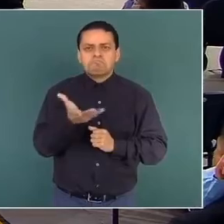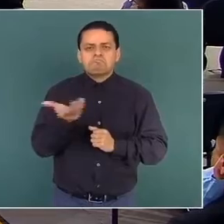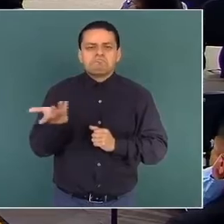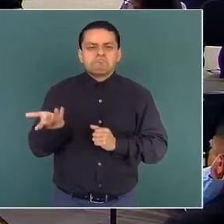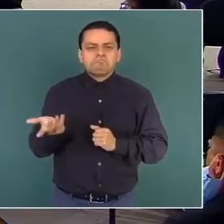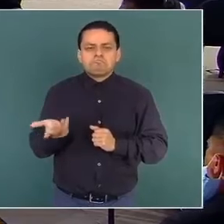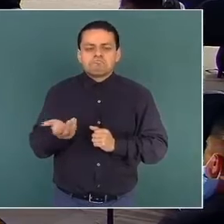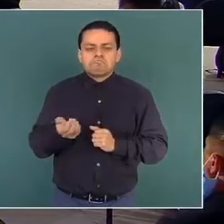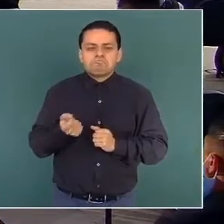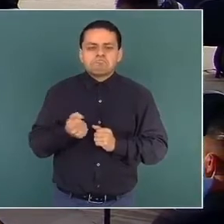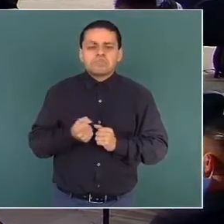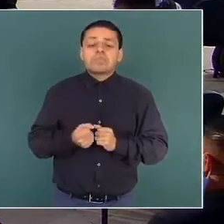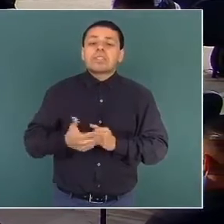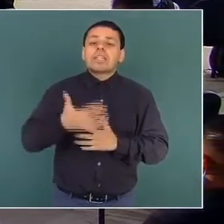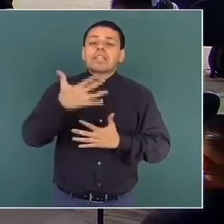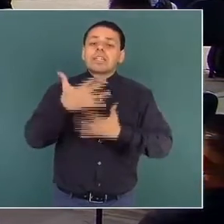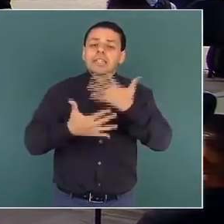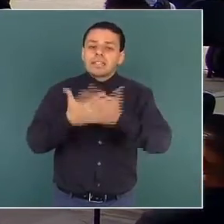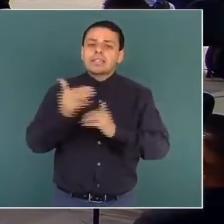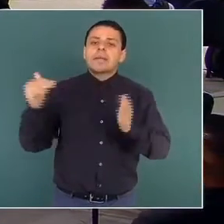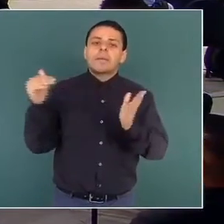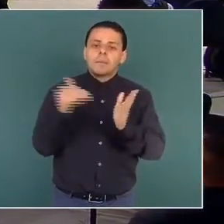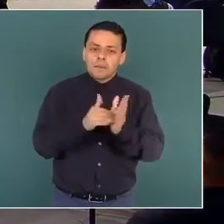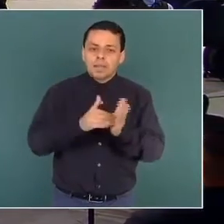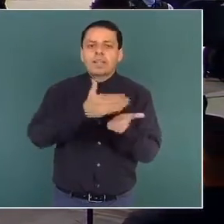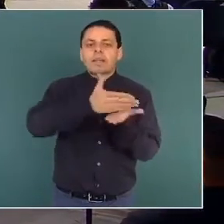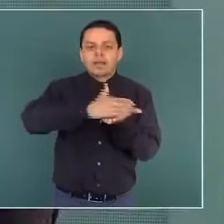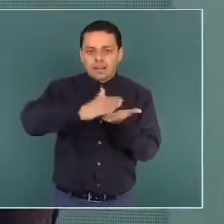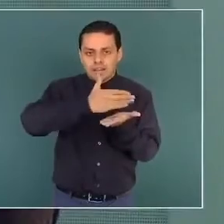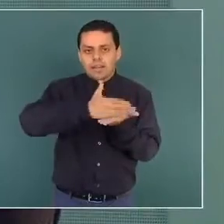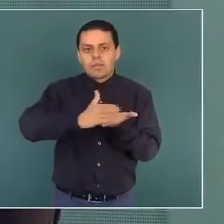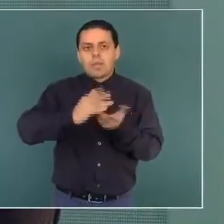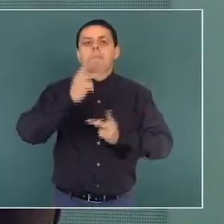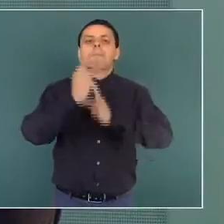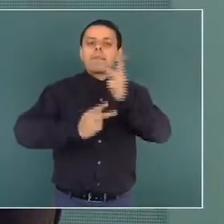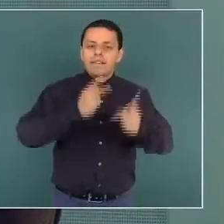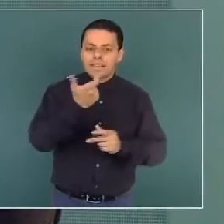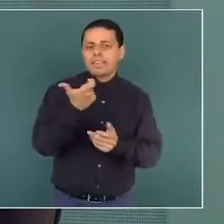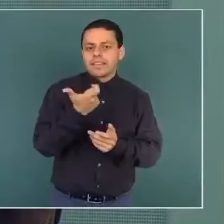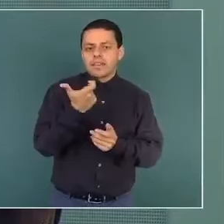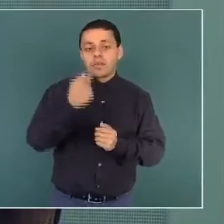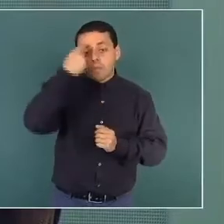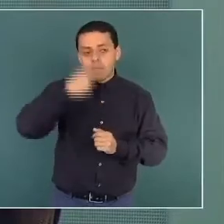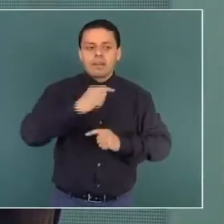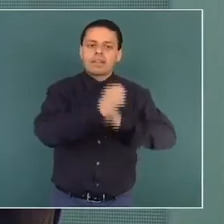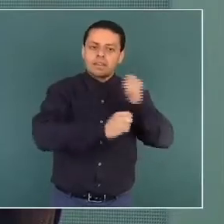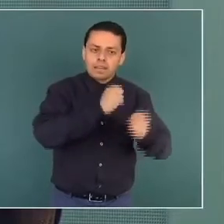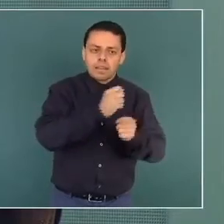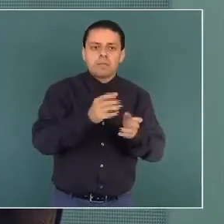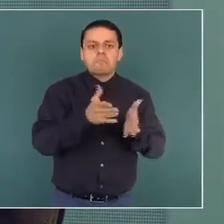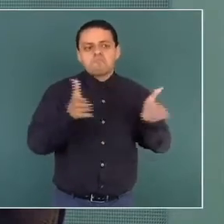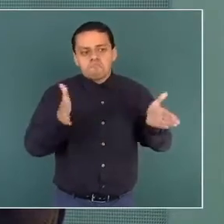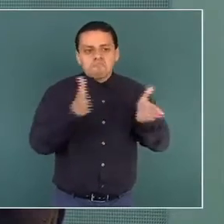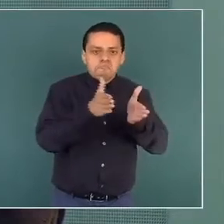15 mil créditos para pequeñas y medianas empresas. Entonces,